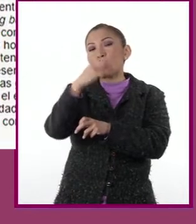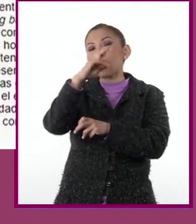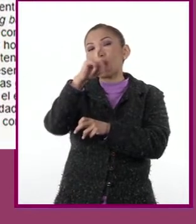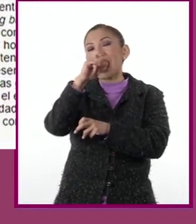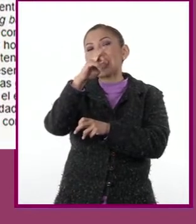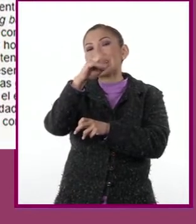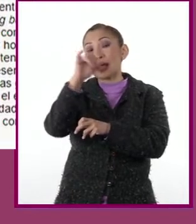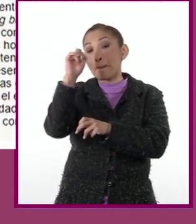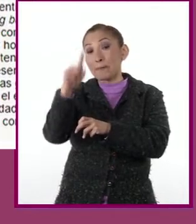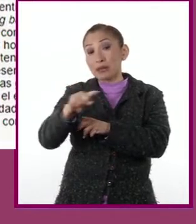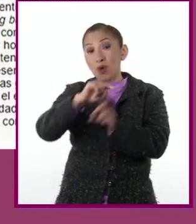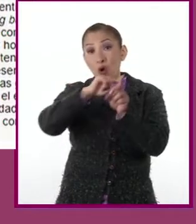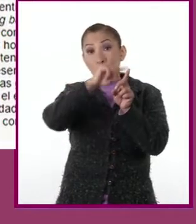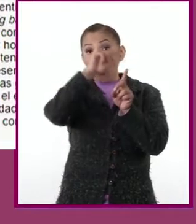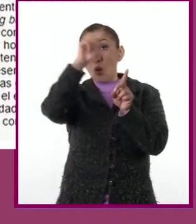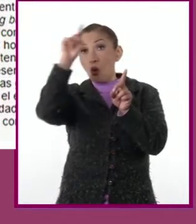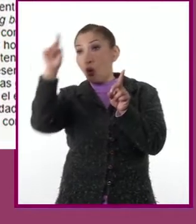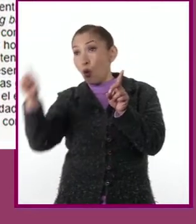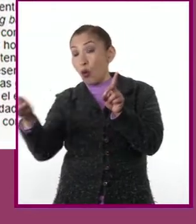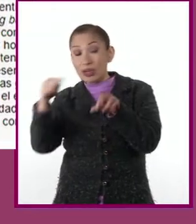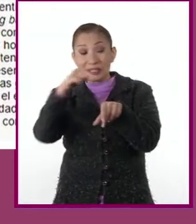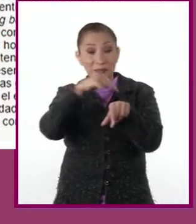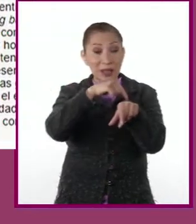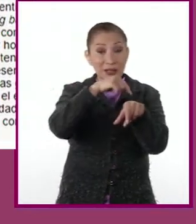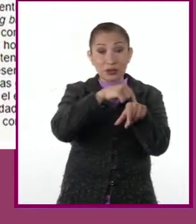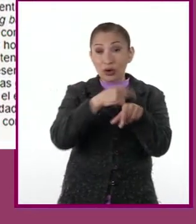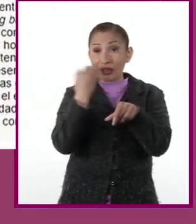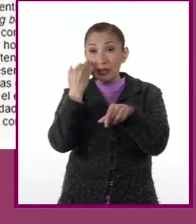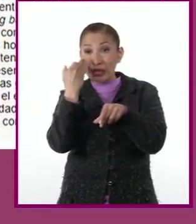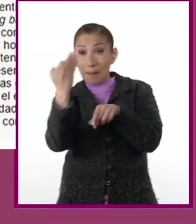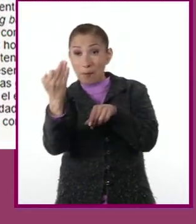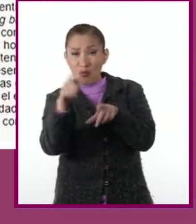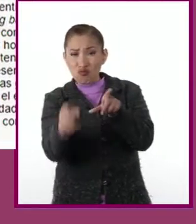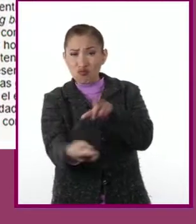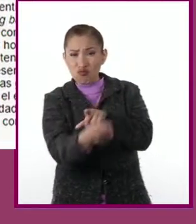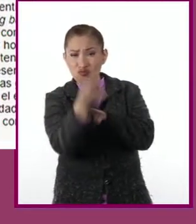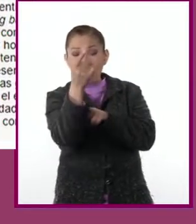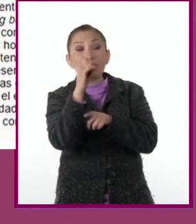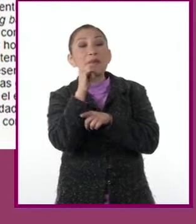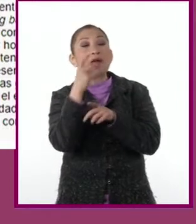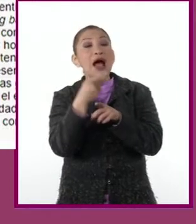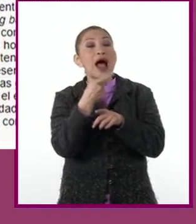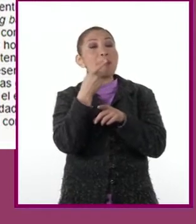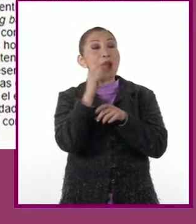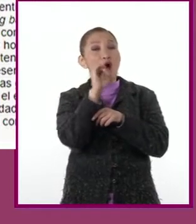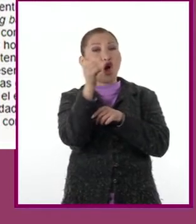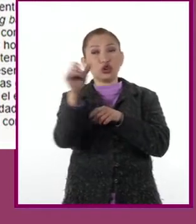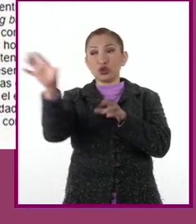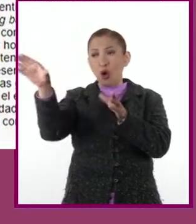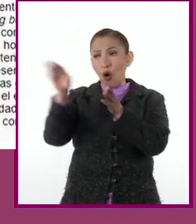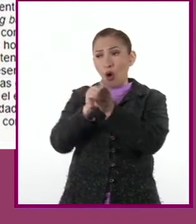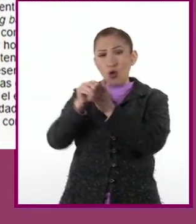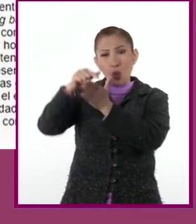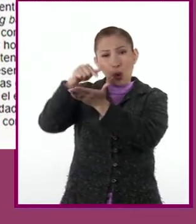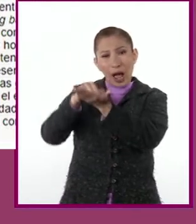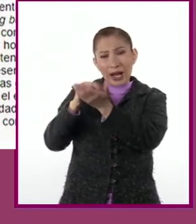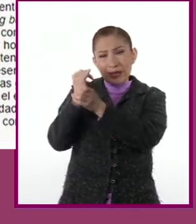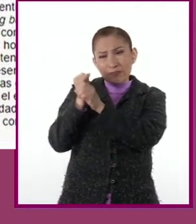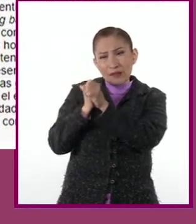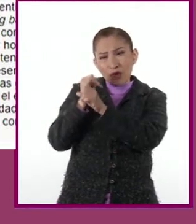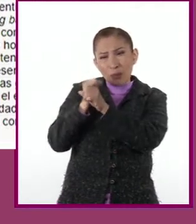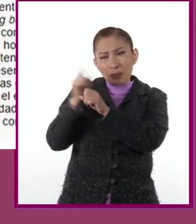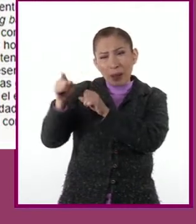puntos donde la curvatura del espacio-tiempo se hace infinita. Además, nos refiere a otra fuente de información para